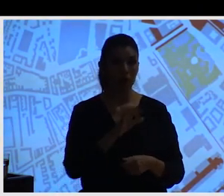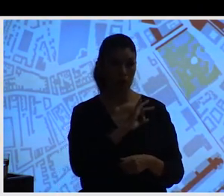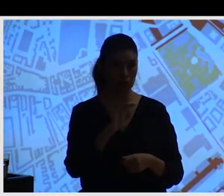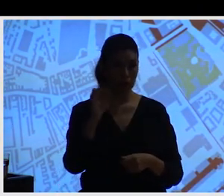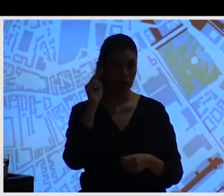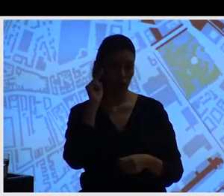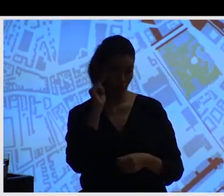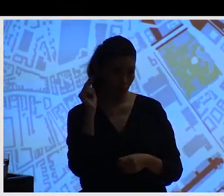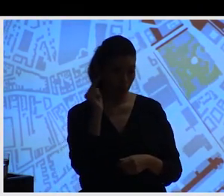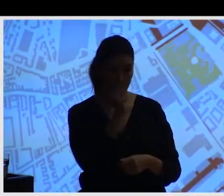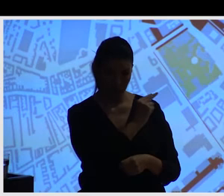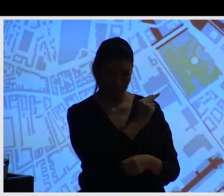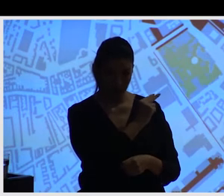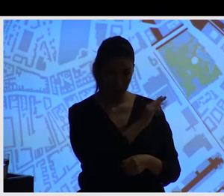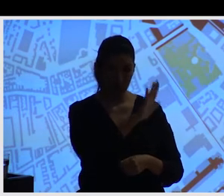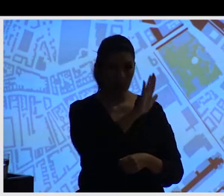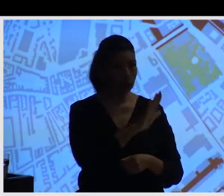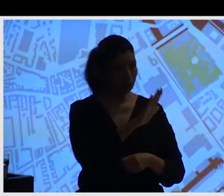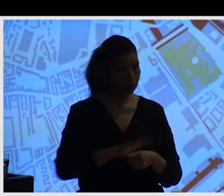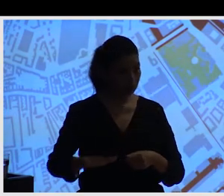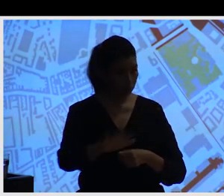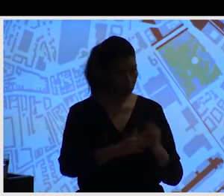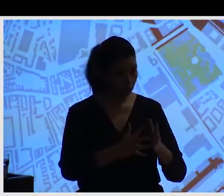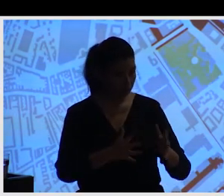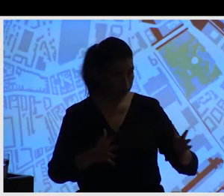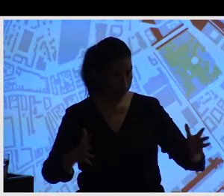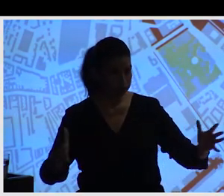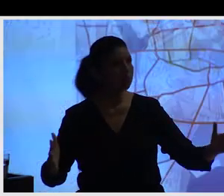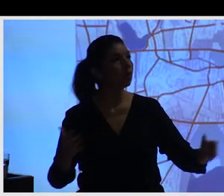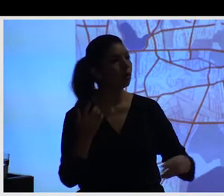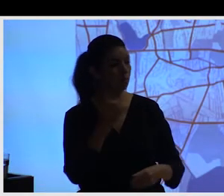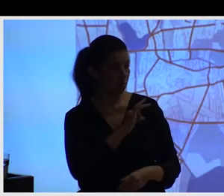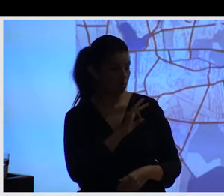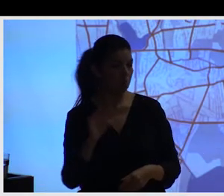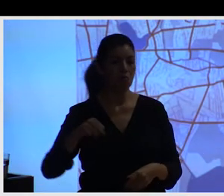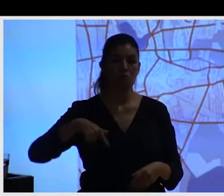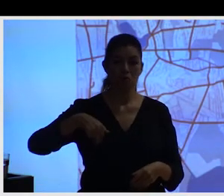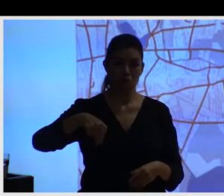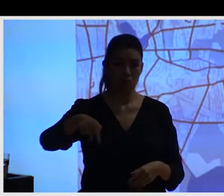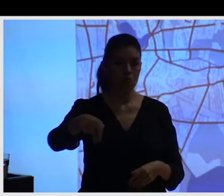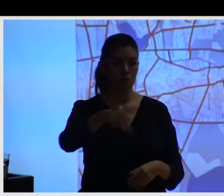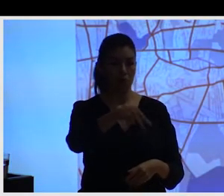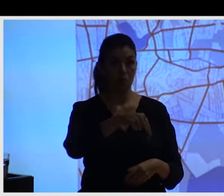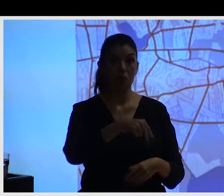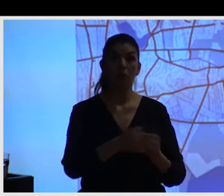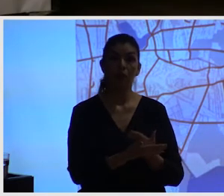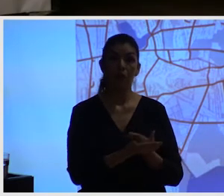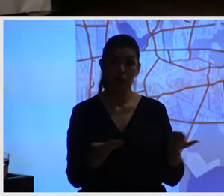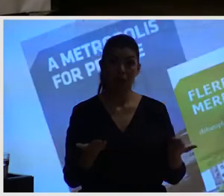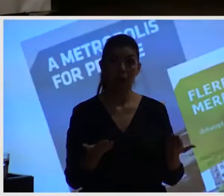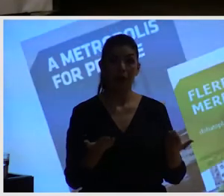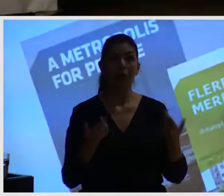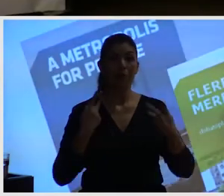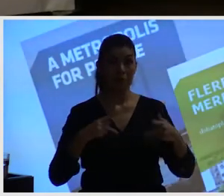el alcance de los espacios caminables y ciclables hoy en la ciudad de Copenhagen. Todo esto, y esta es la infraestructura de bicicleta.